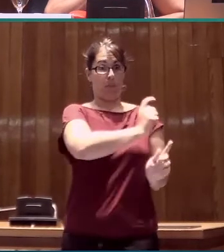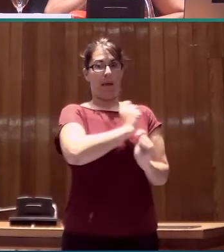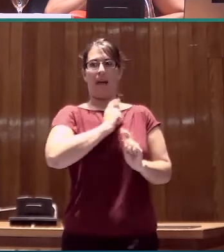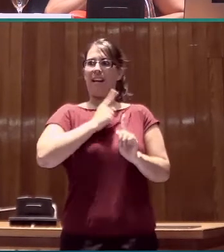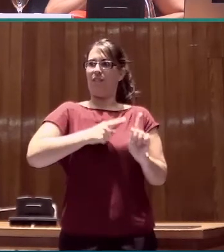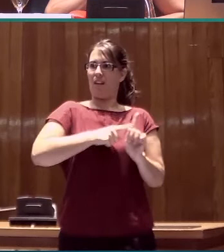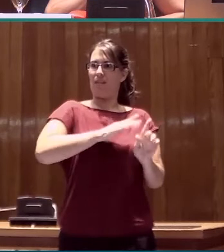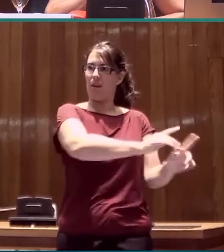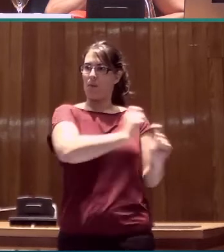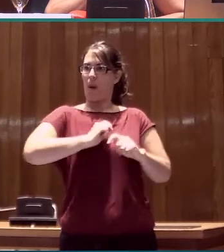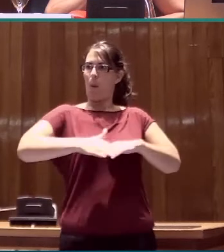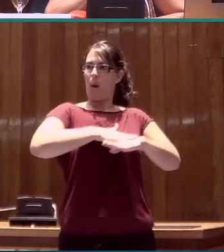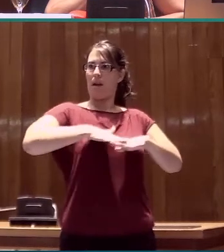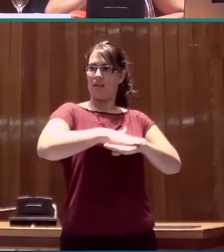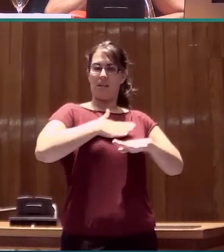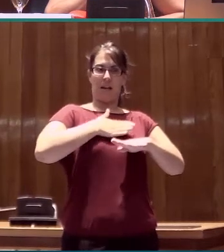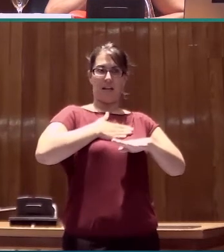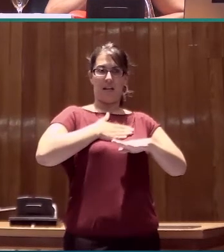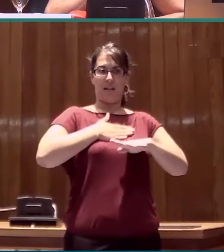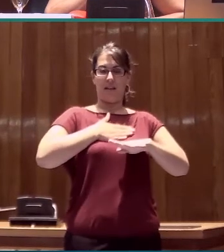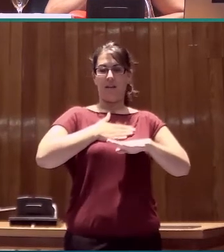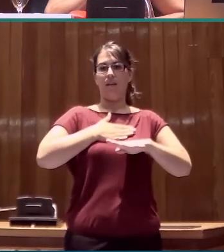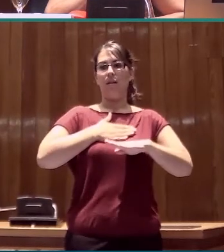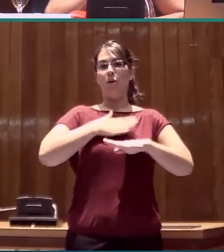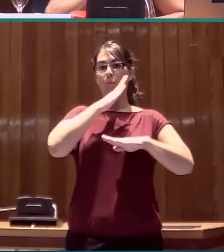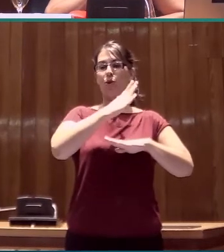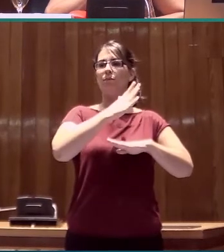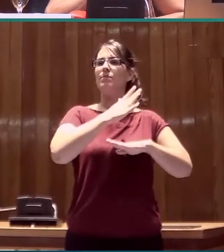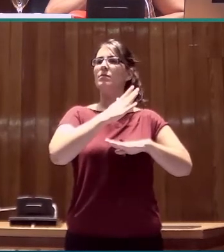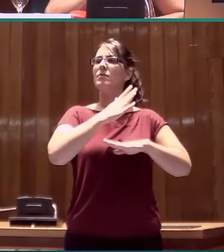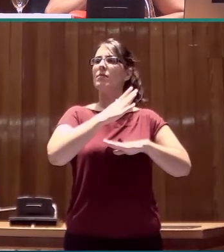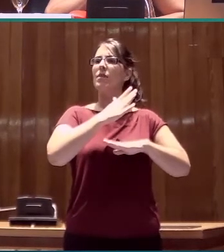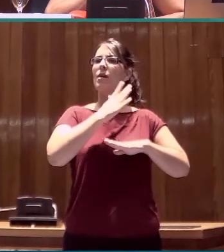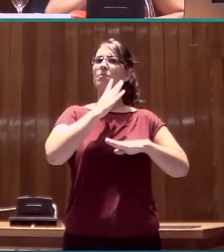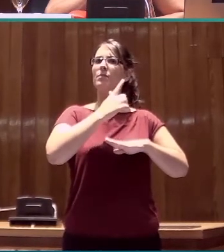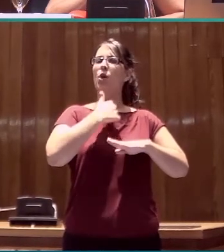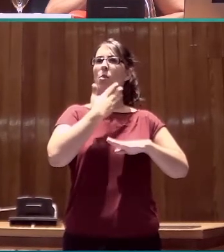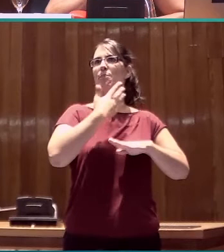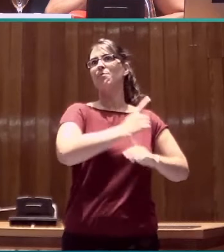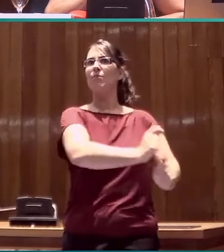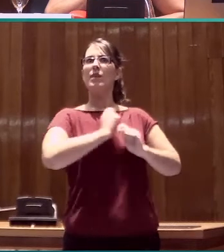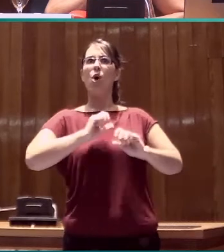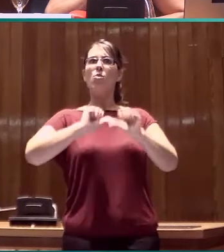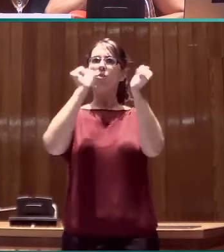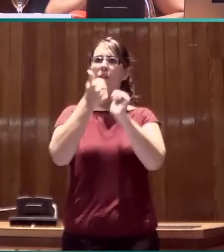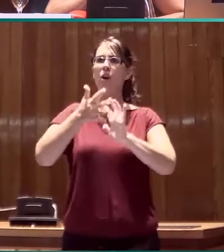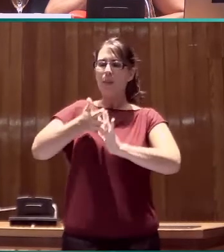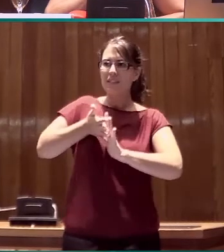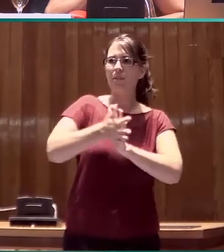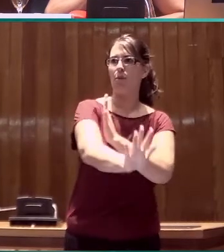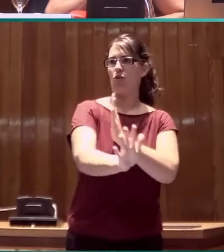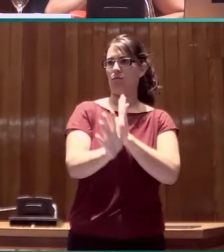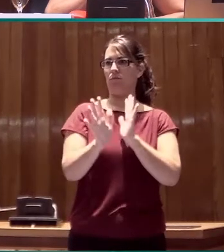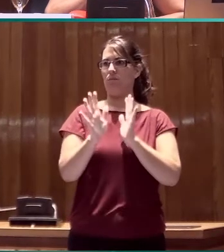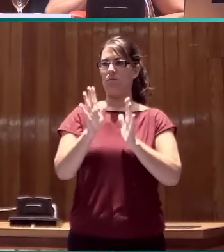como punto de partida, sobre todo en la medida en que me da un modelo de descripción semántico-sintáctica